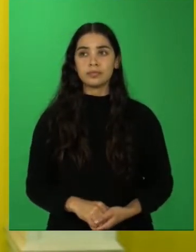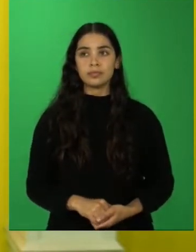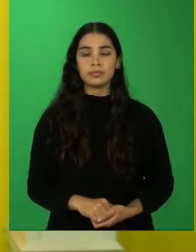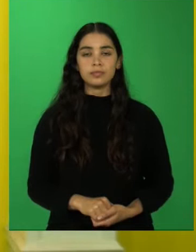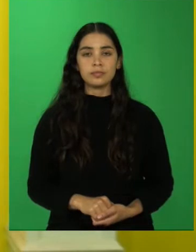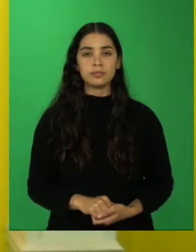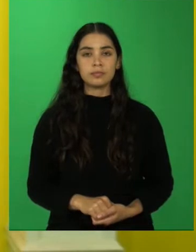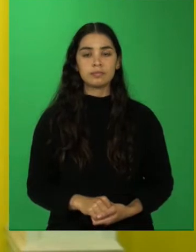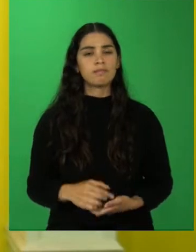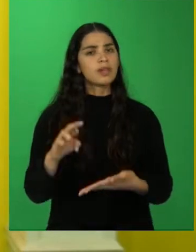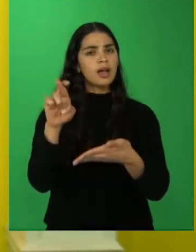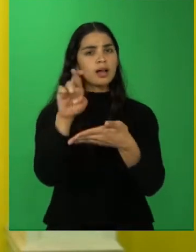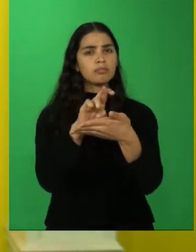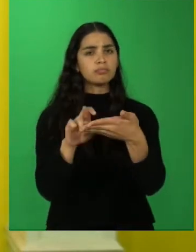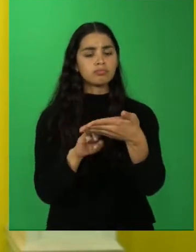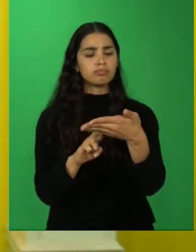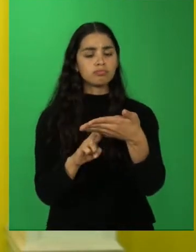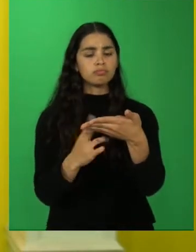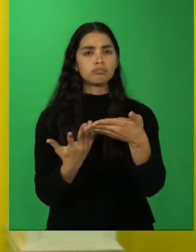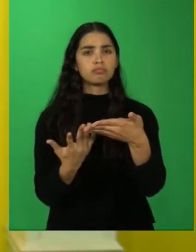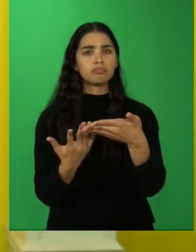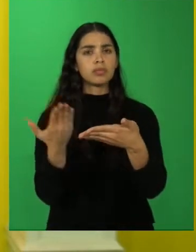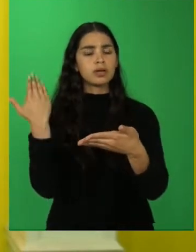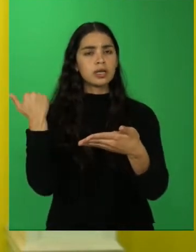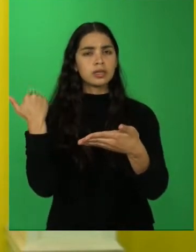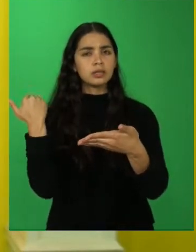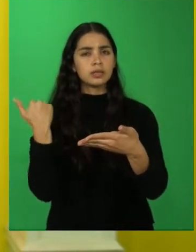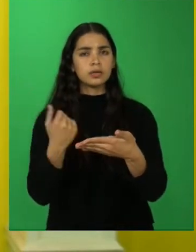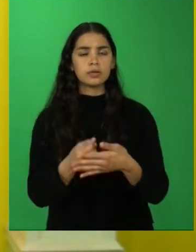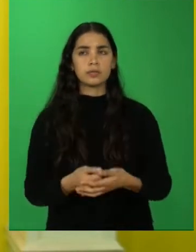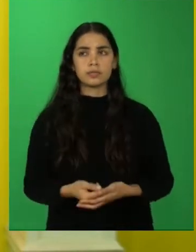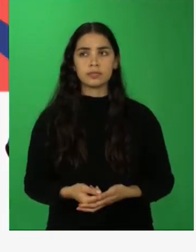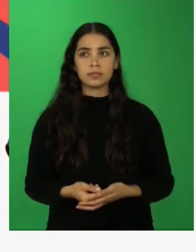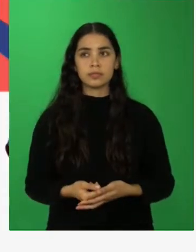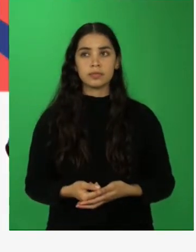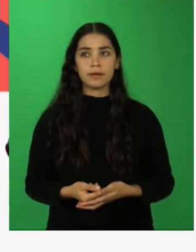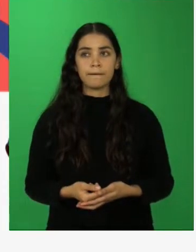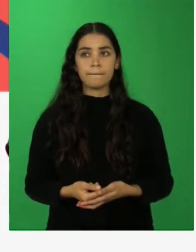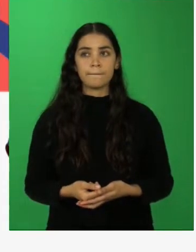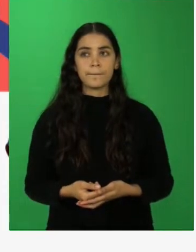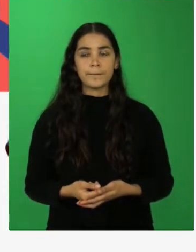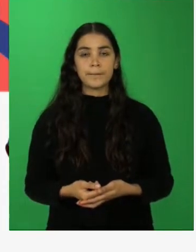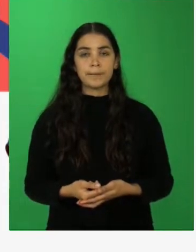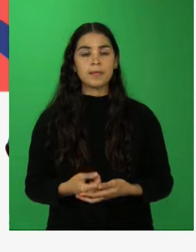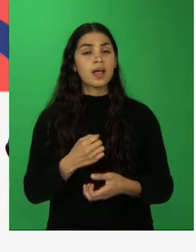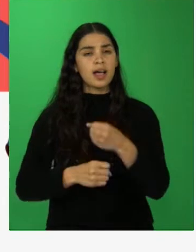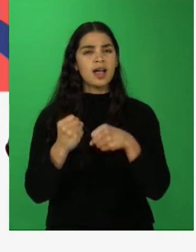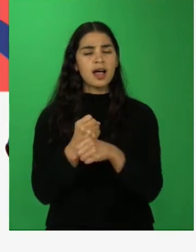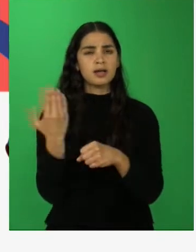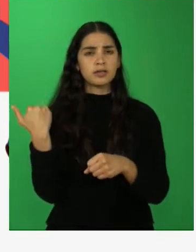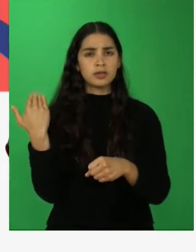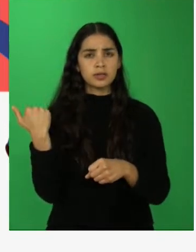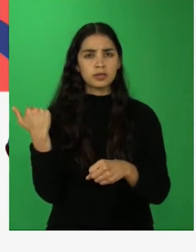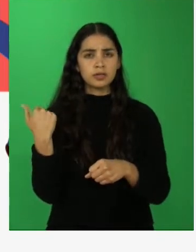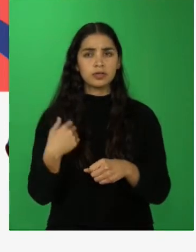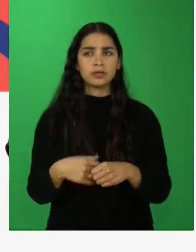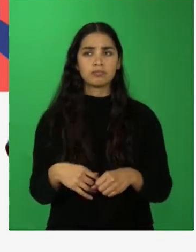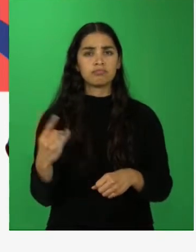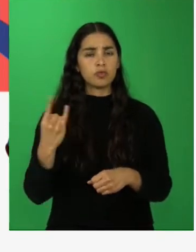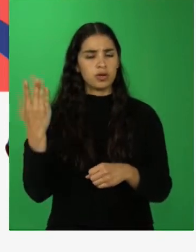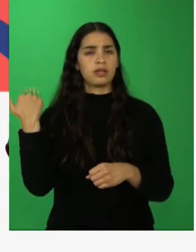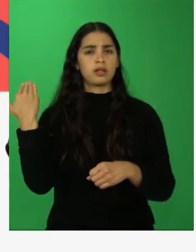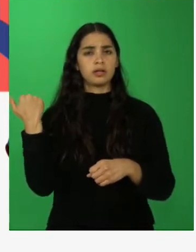La retroalimentación de contenidos anteriores es que en el año anterior y en las unidades